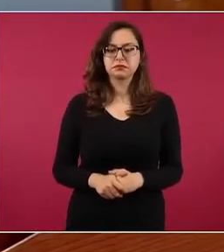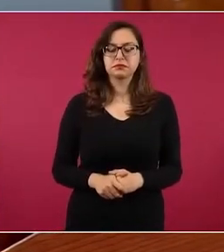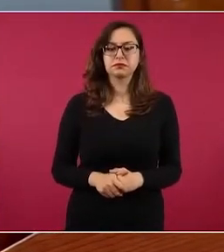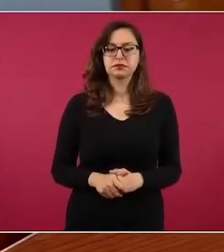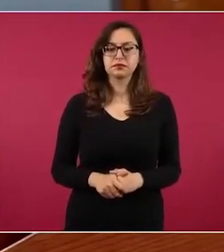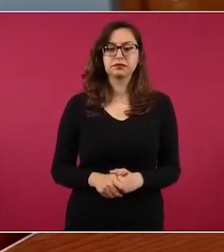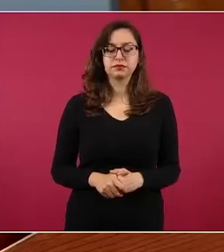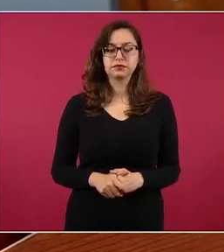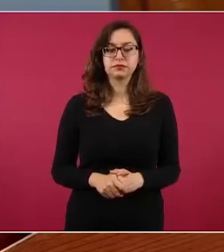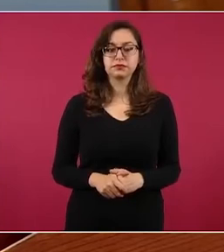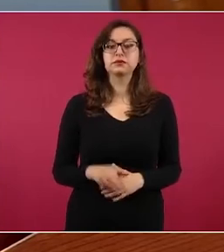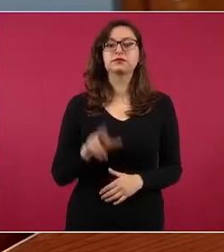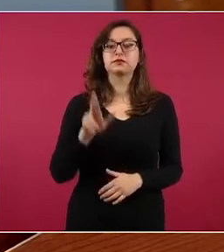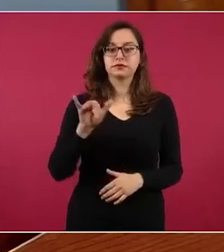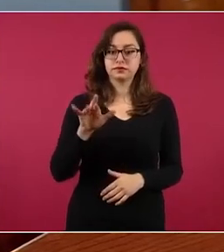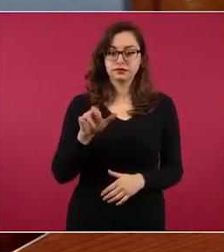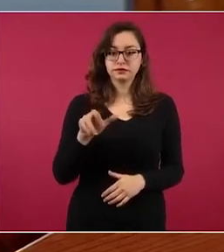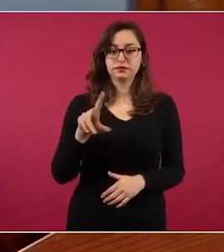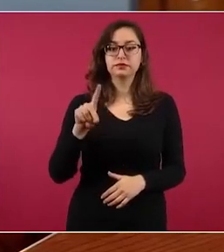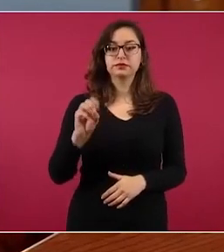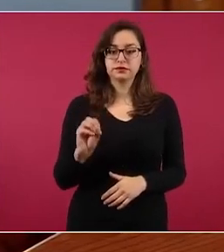Ricardo Anaya, sí.